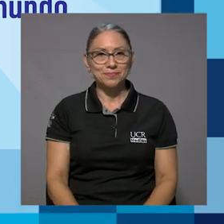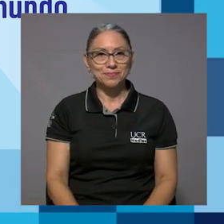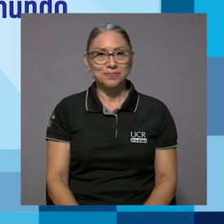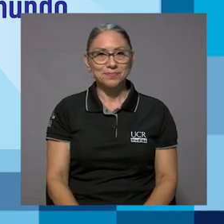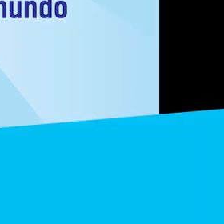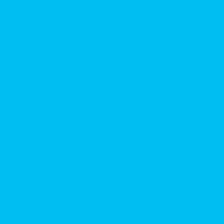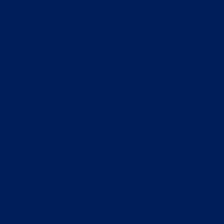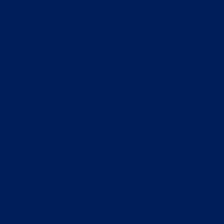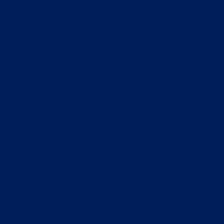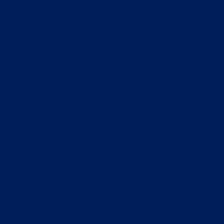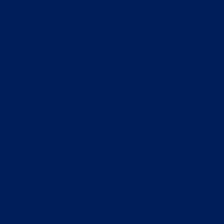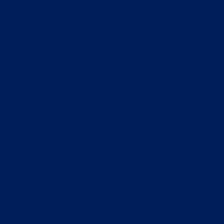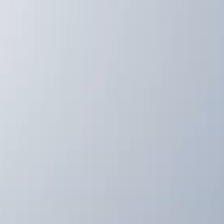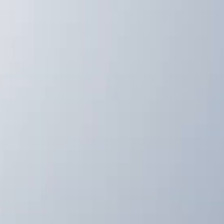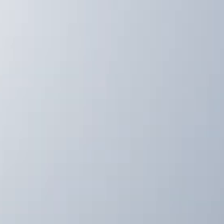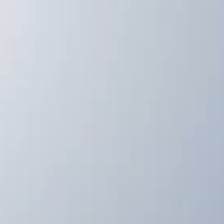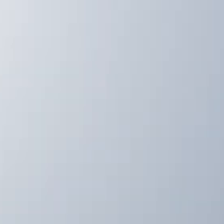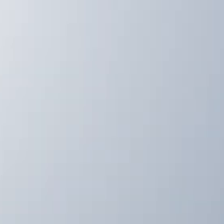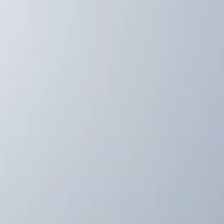Gabriela Pérez.